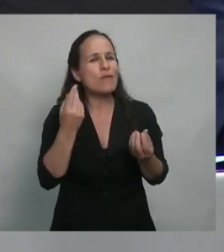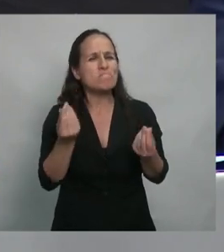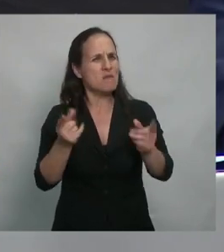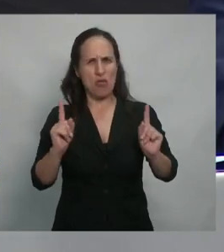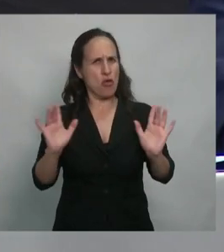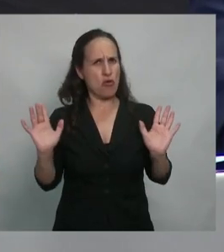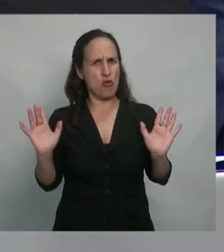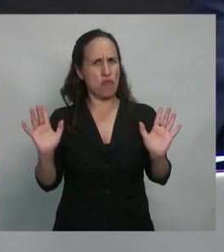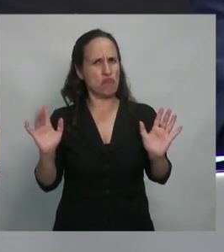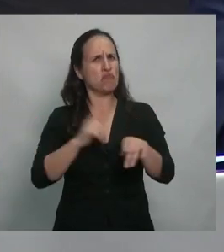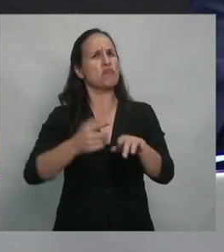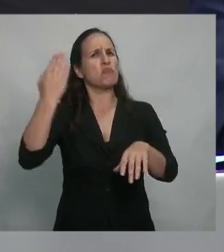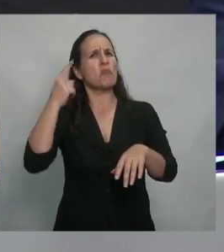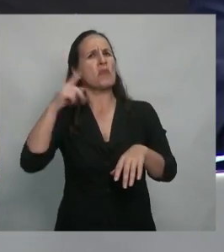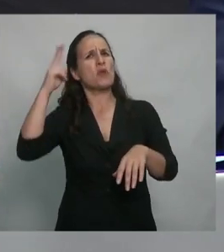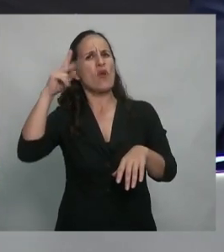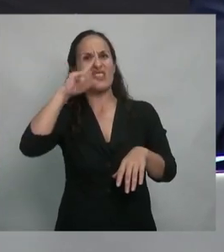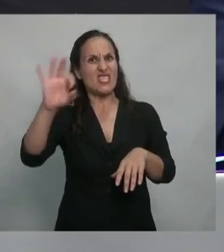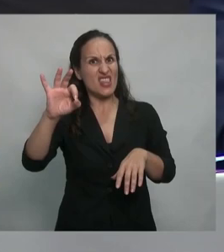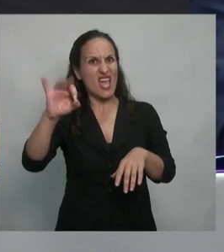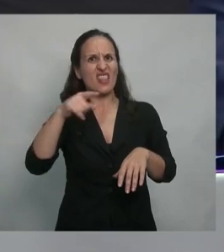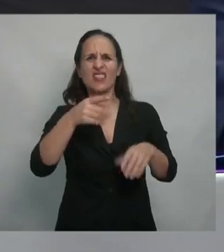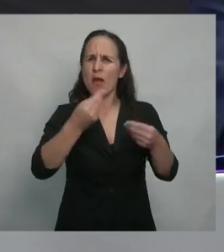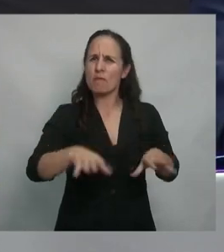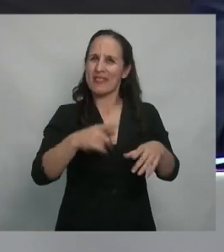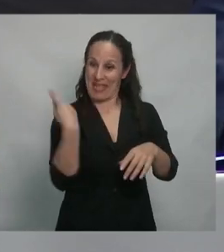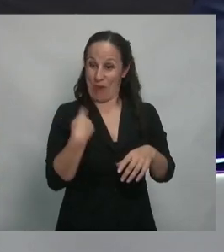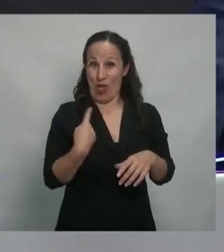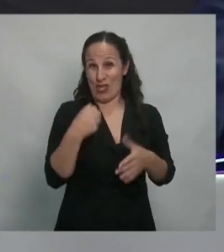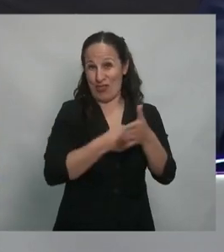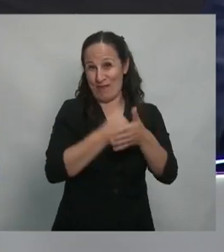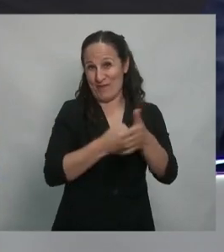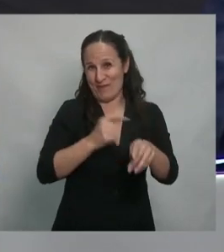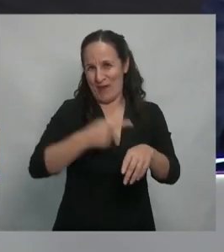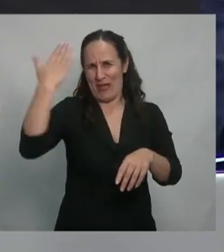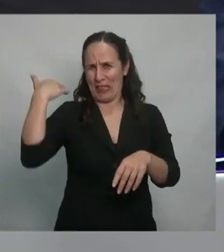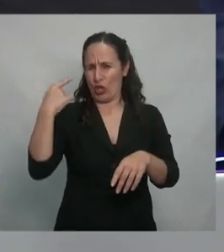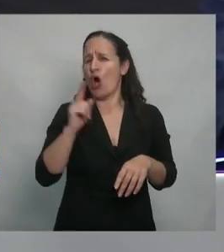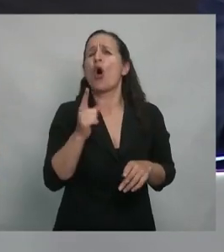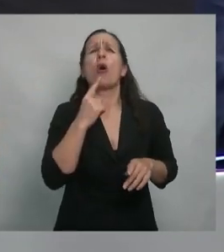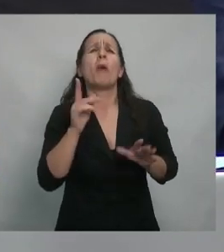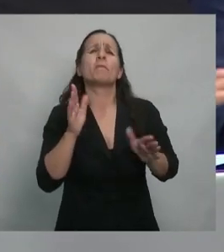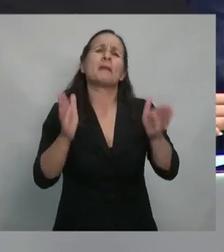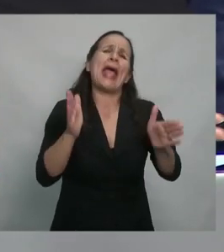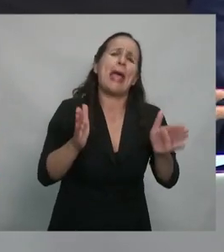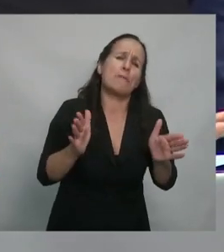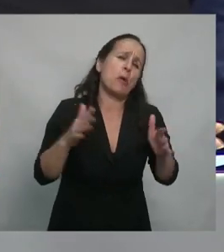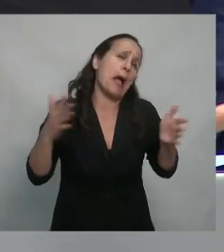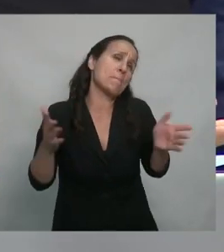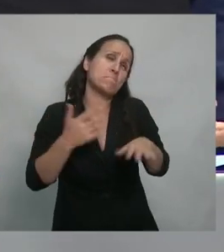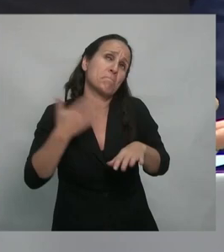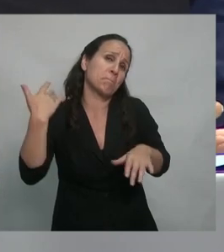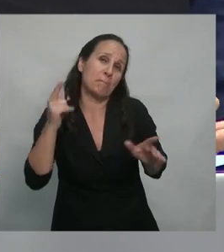en los años 70, que es cuando empezó la militancia de muchos de nosotros, no por identificarnos con una época, sino porque, bueno,